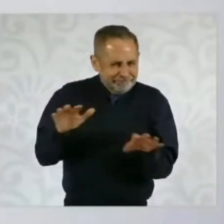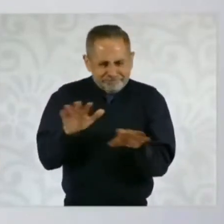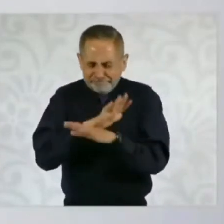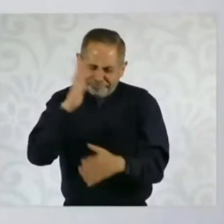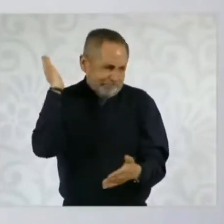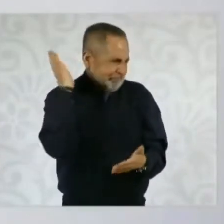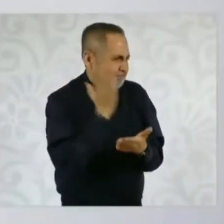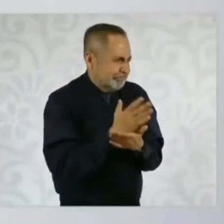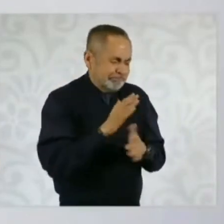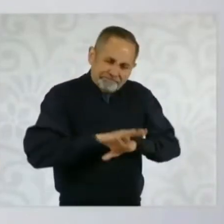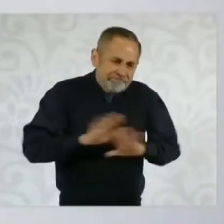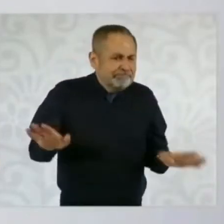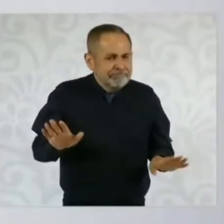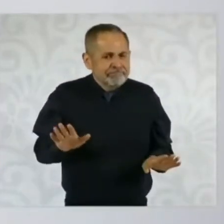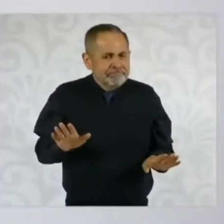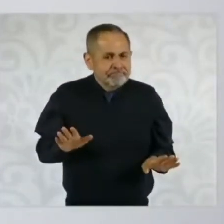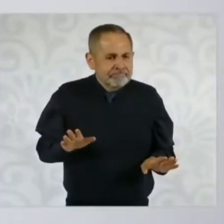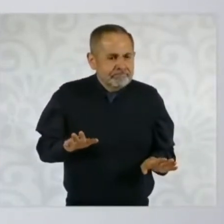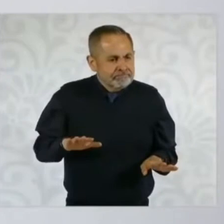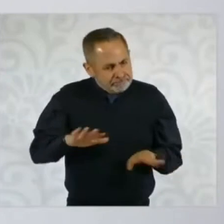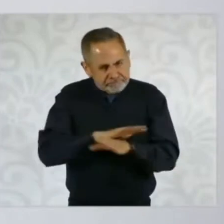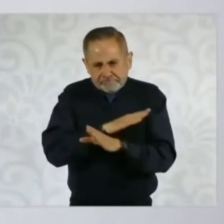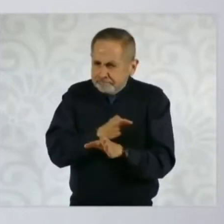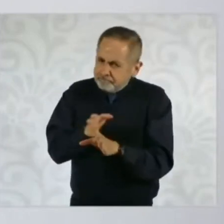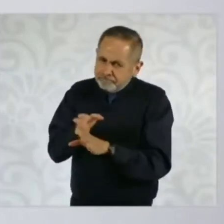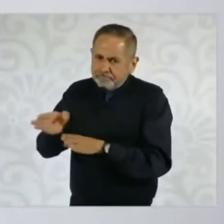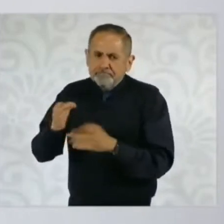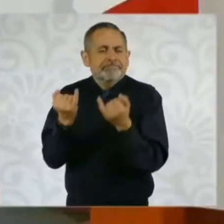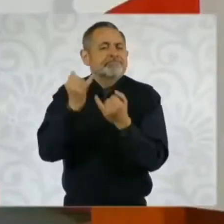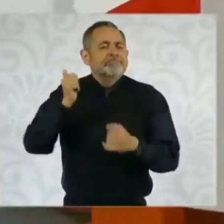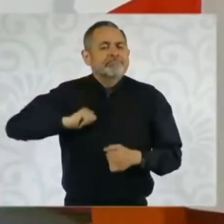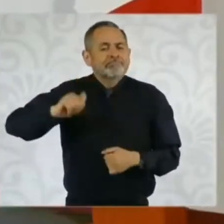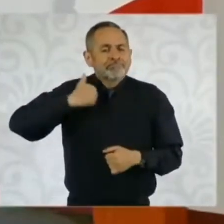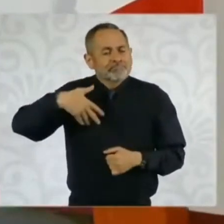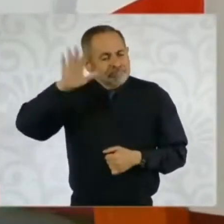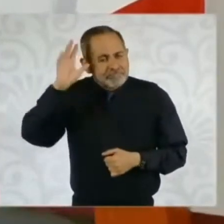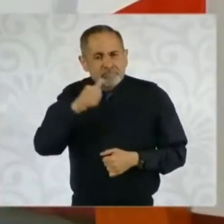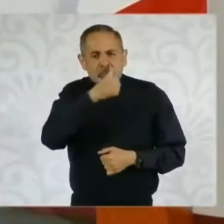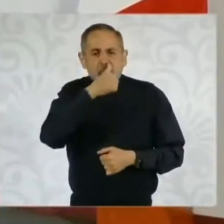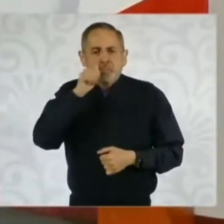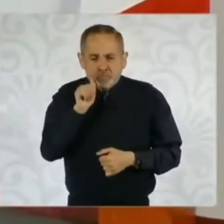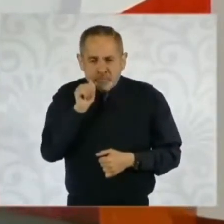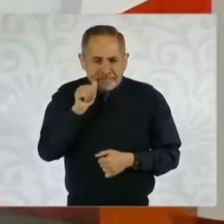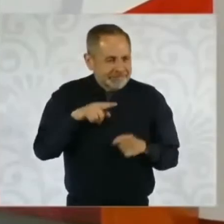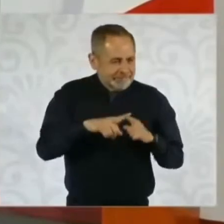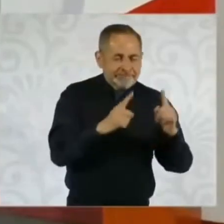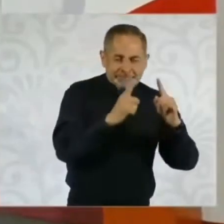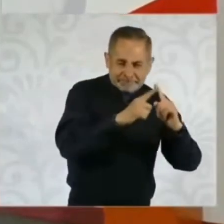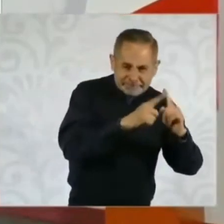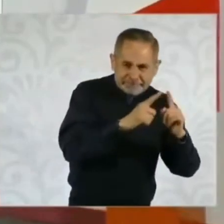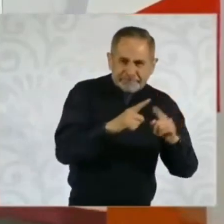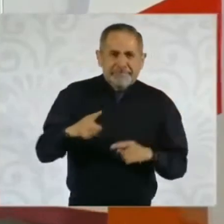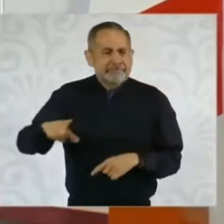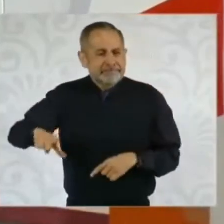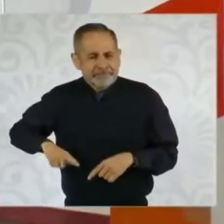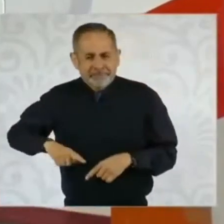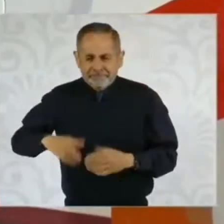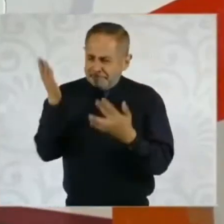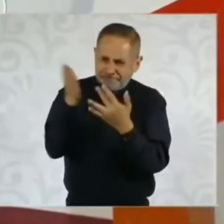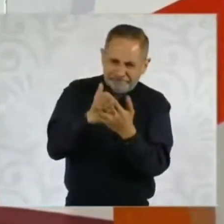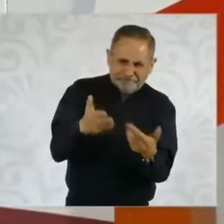Así como Juárez separa el poder de la iglesia, del clero,